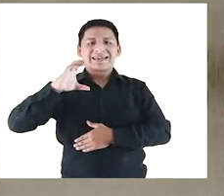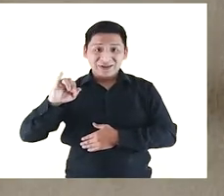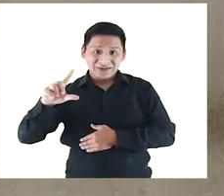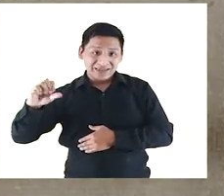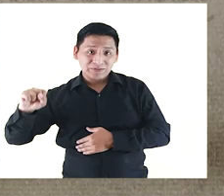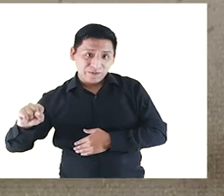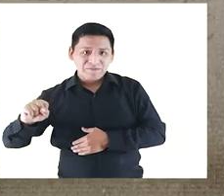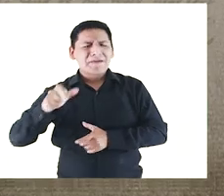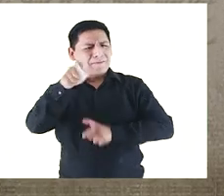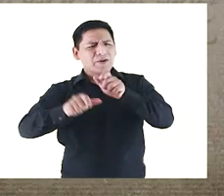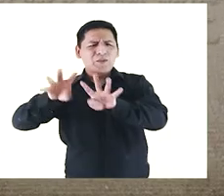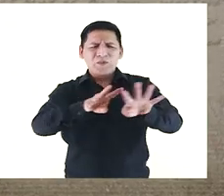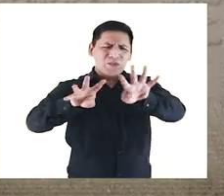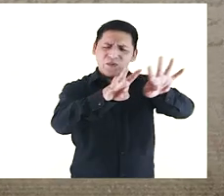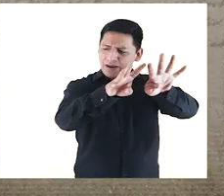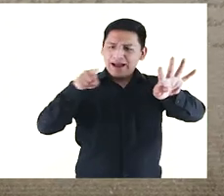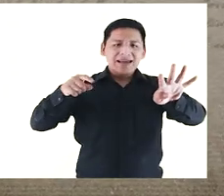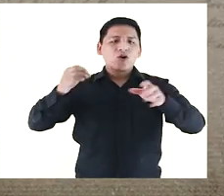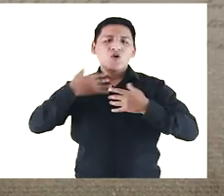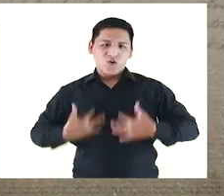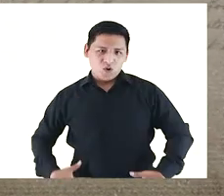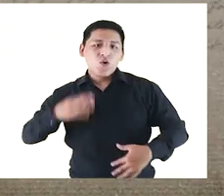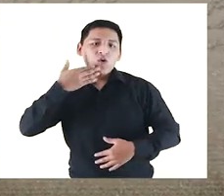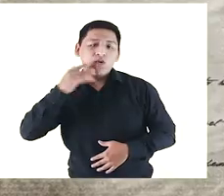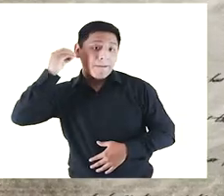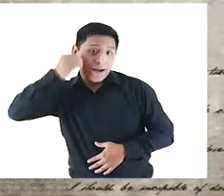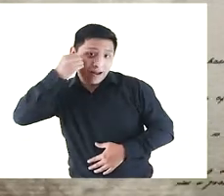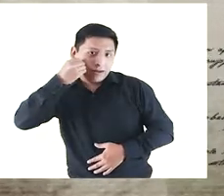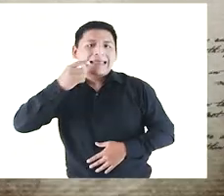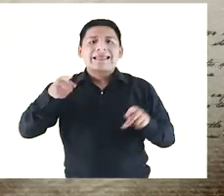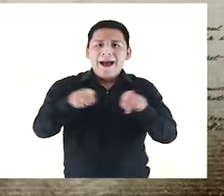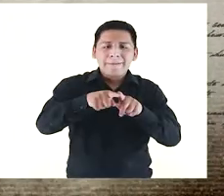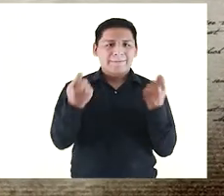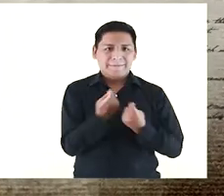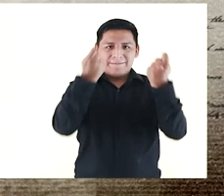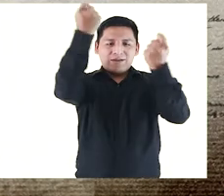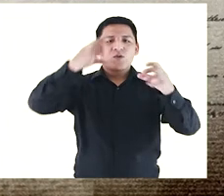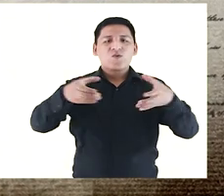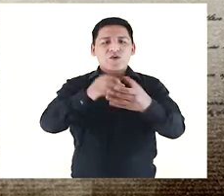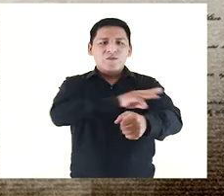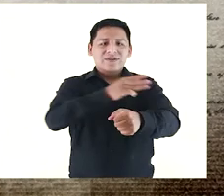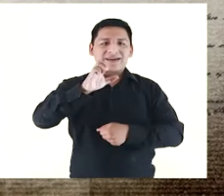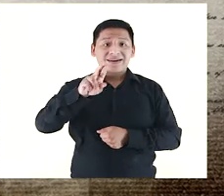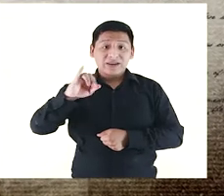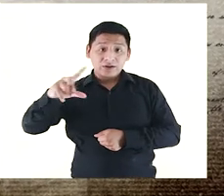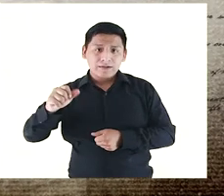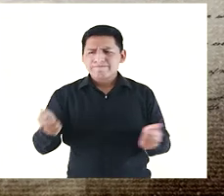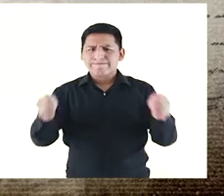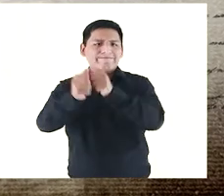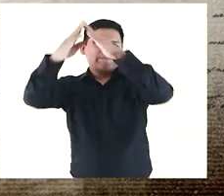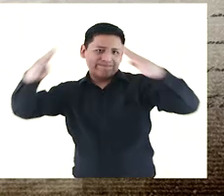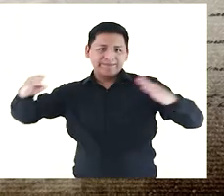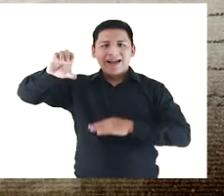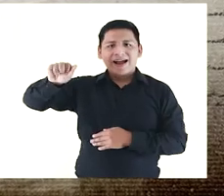ante el mar de gente vestida con el hábito marrón, también se le hace una verbena con música criolla. Esta iglesia está adjunta al Monasterio